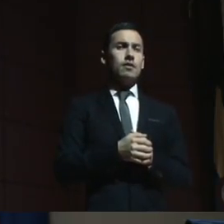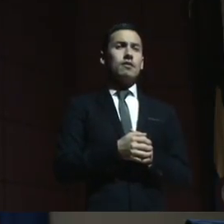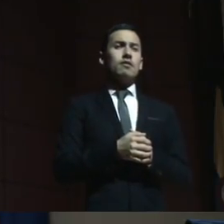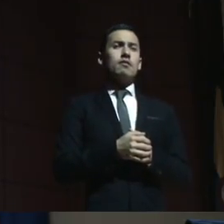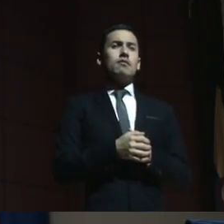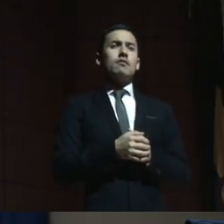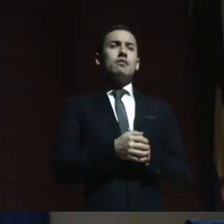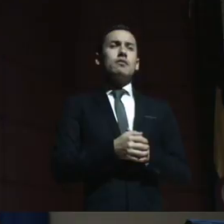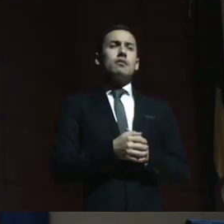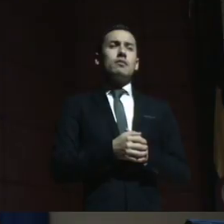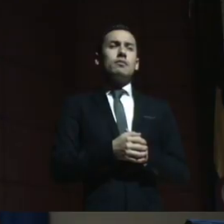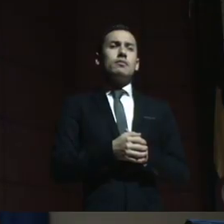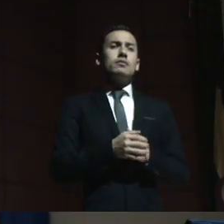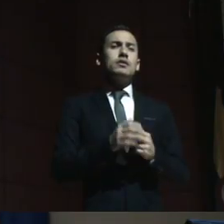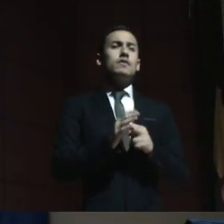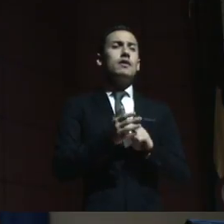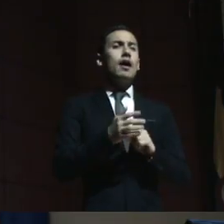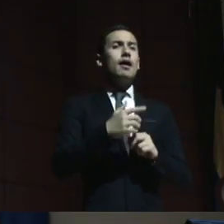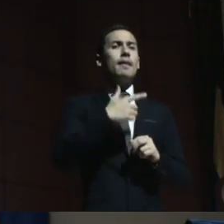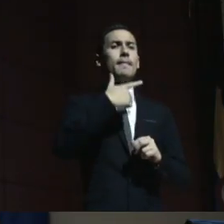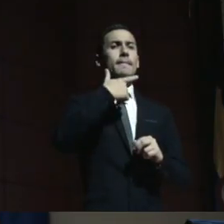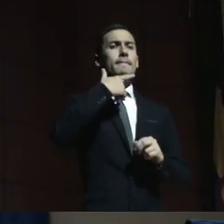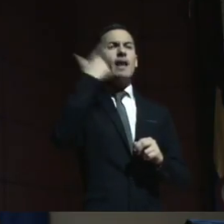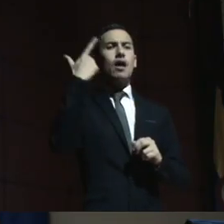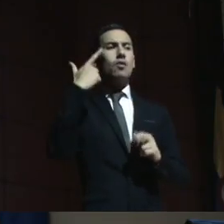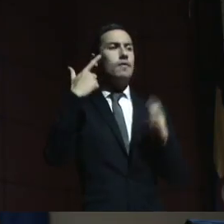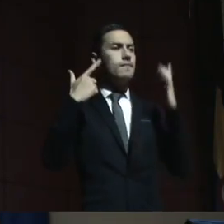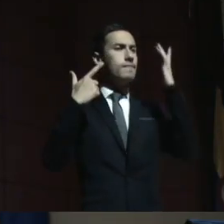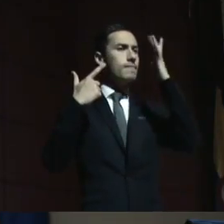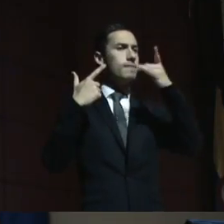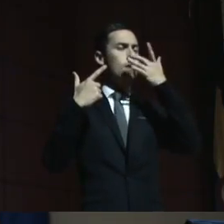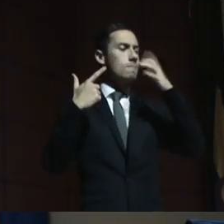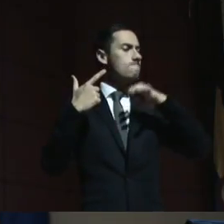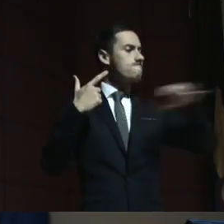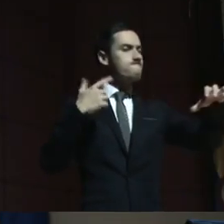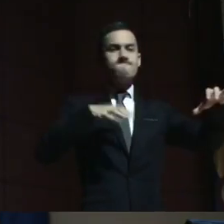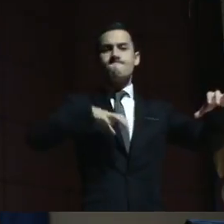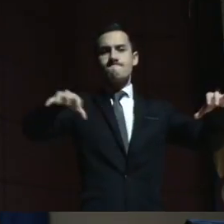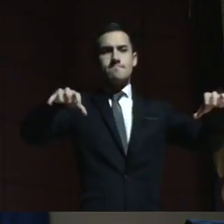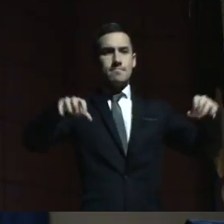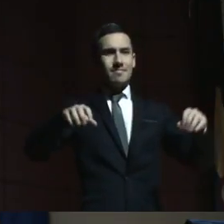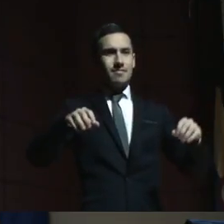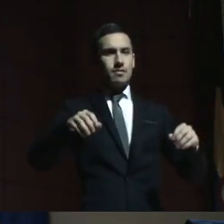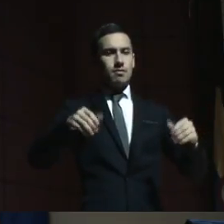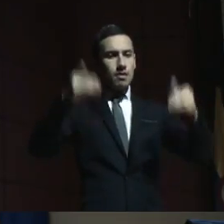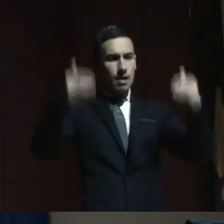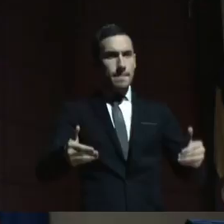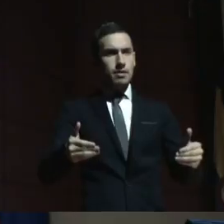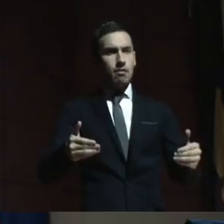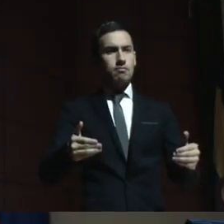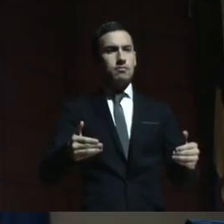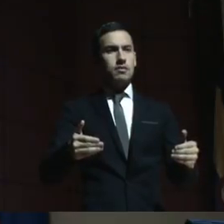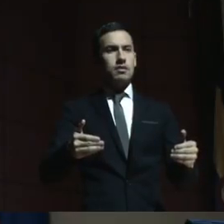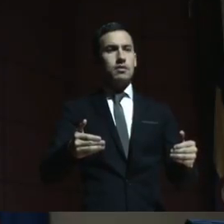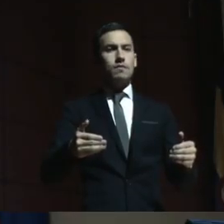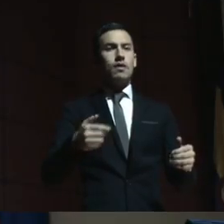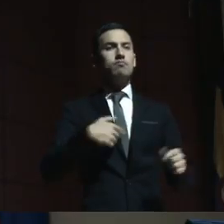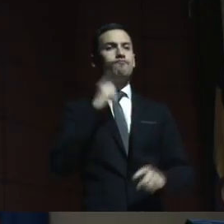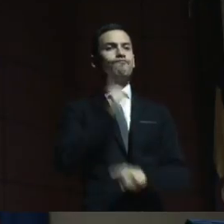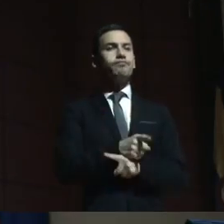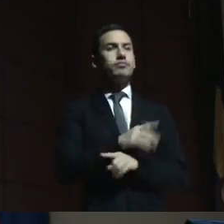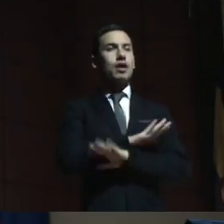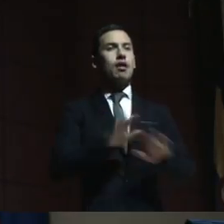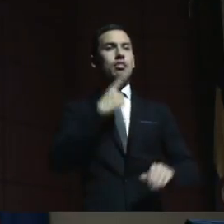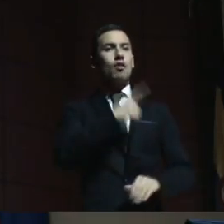puntos, ni es blanco ni negro, o aquí no podemos poner límites, no hay una última palabra,